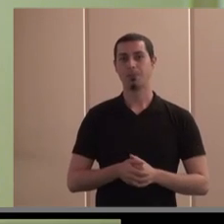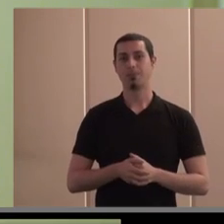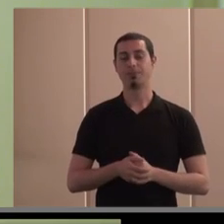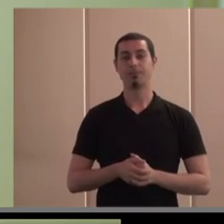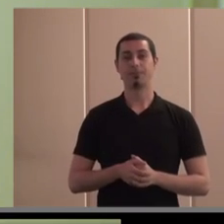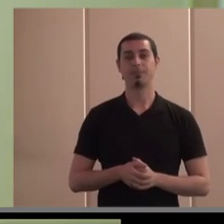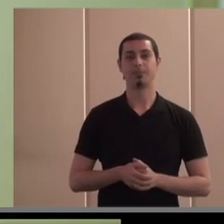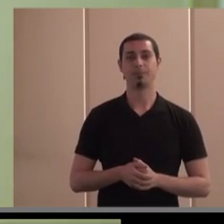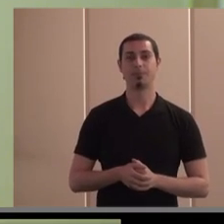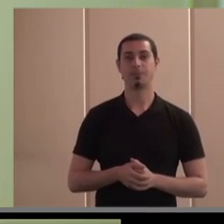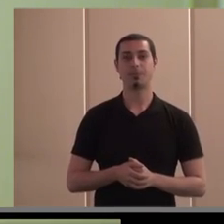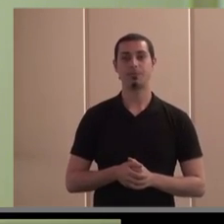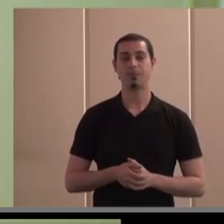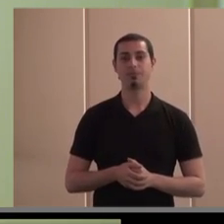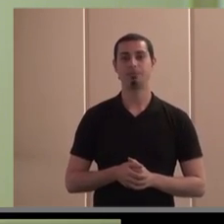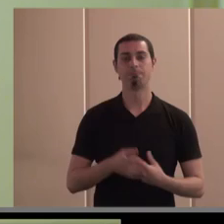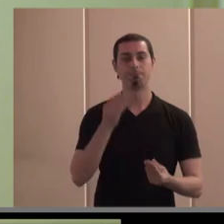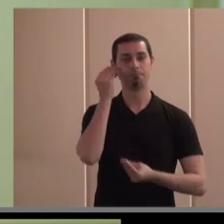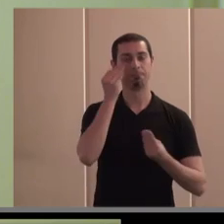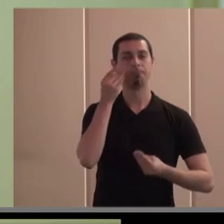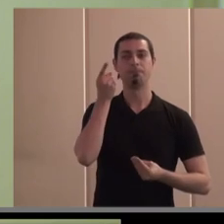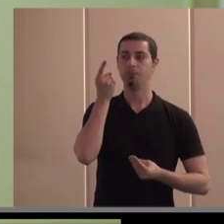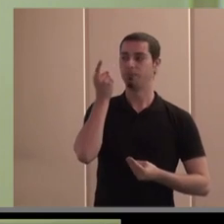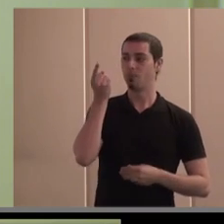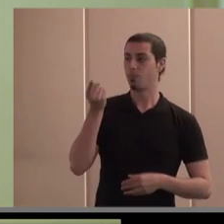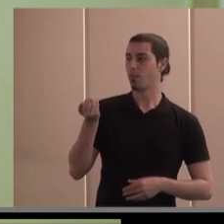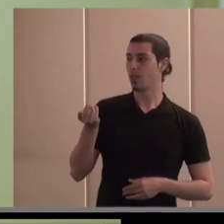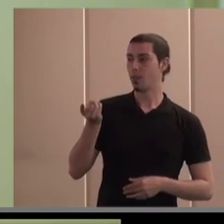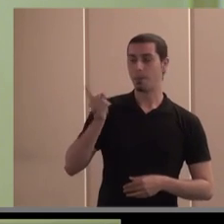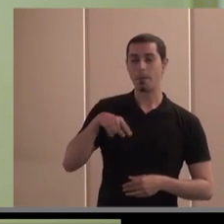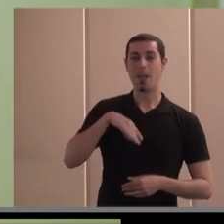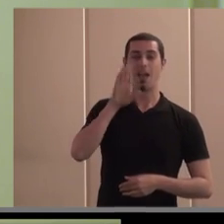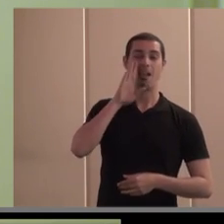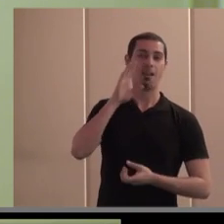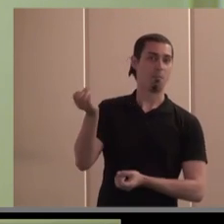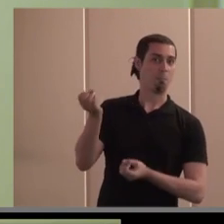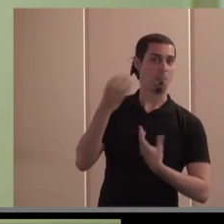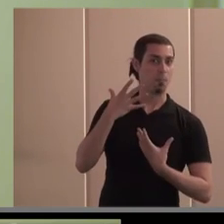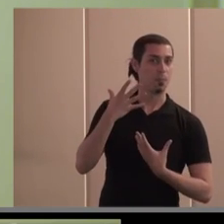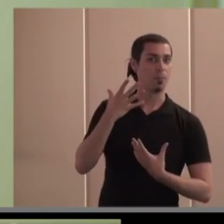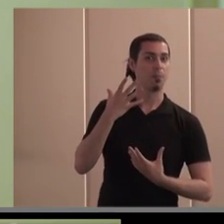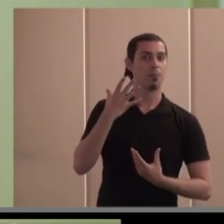Como también creo que ya veis, por lo que me han comentado,